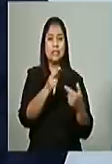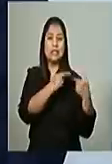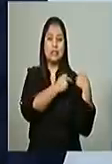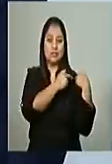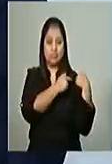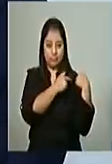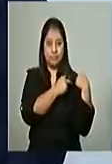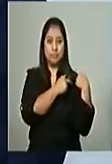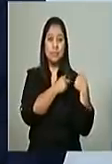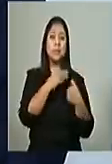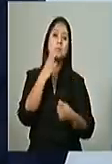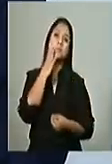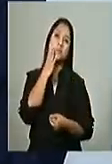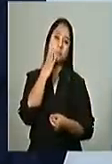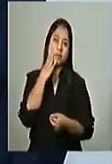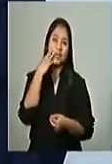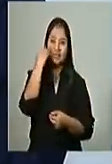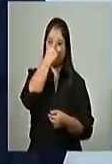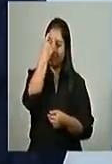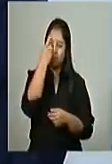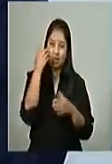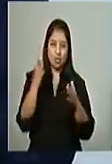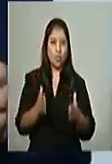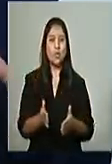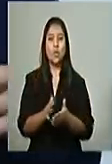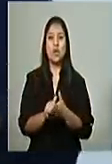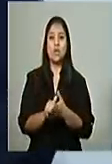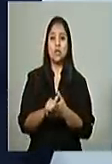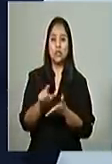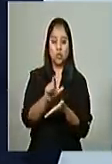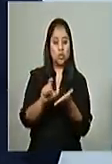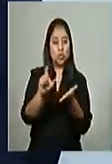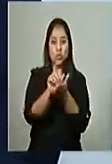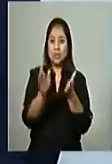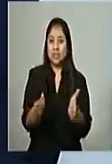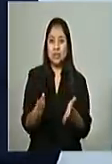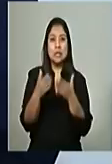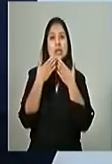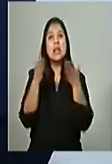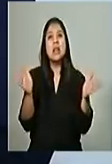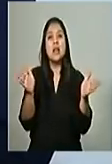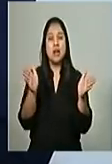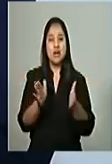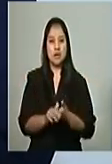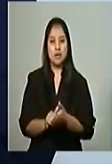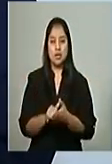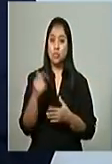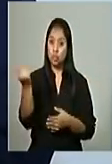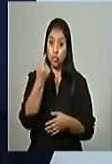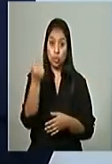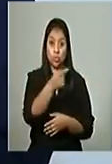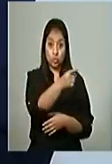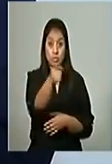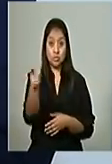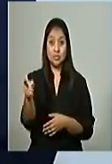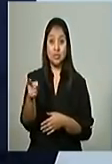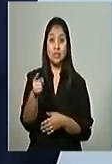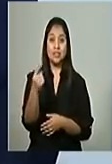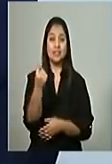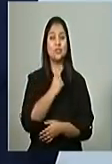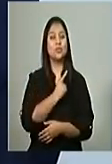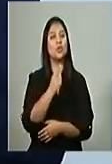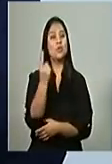madres, trabajadoras, ciudadanos en general, todos ustedes son